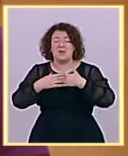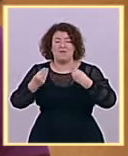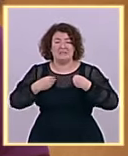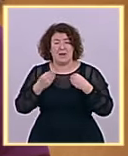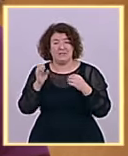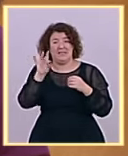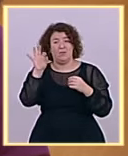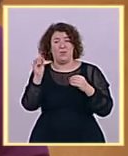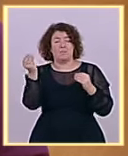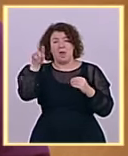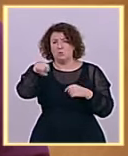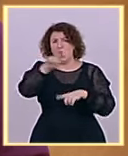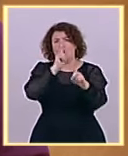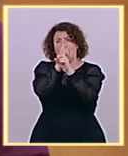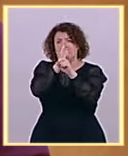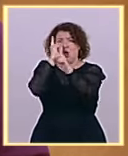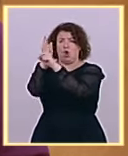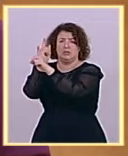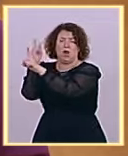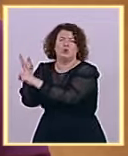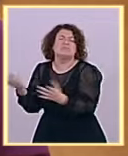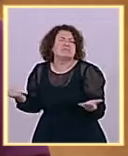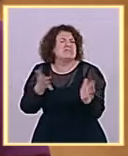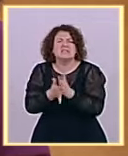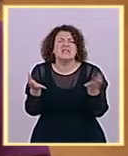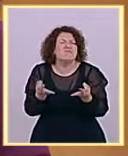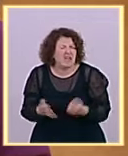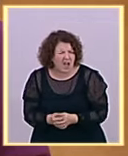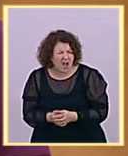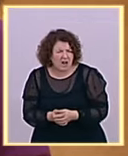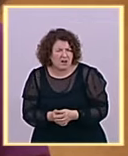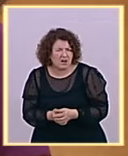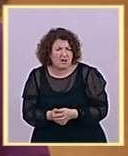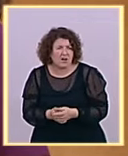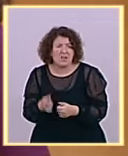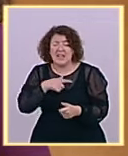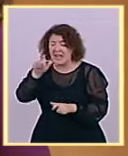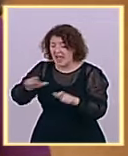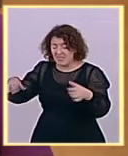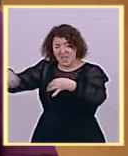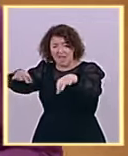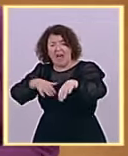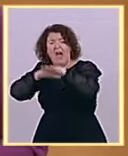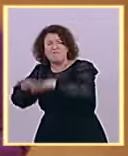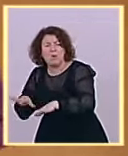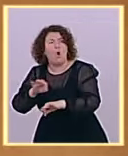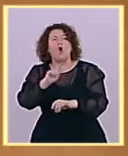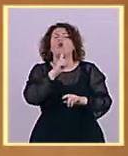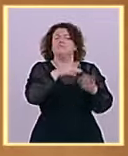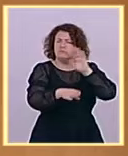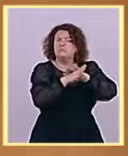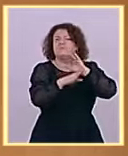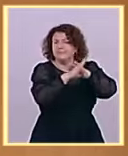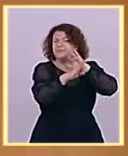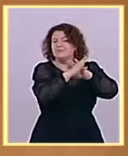¿significa que ustedes están a favor de la gente o que siguen ustedes perpetuando esa representatividad de las